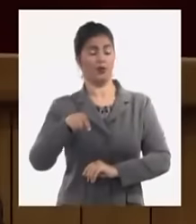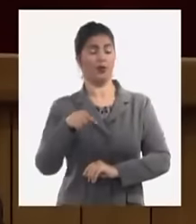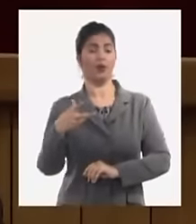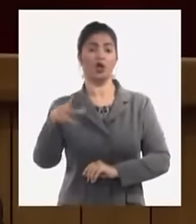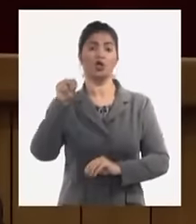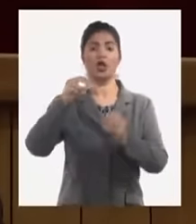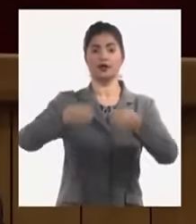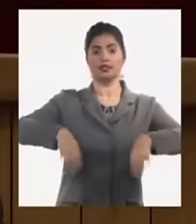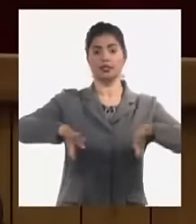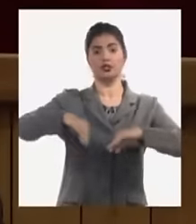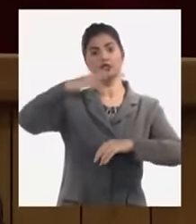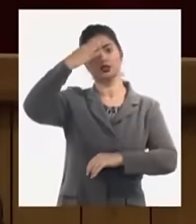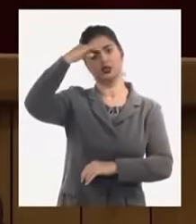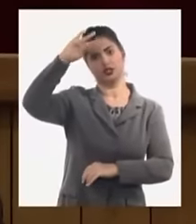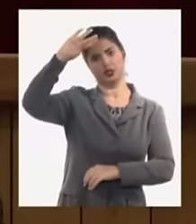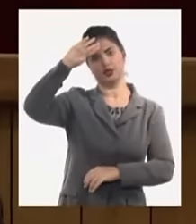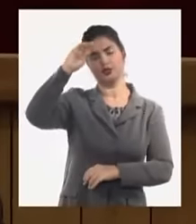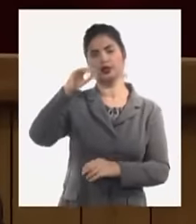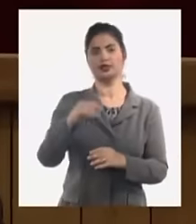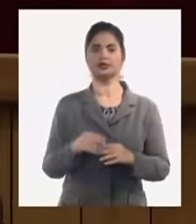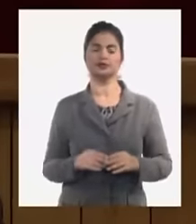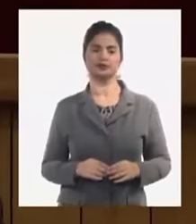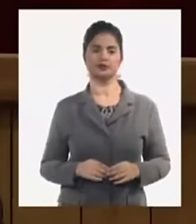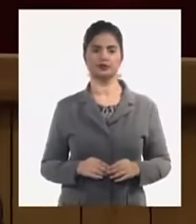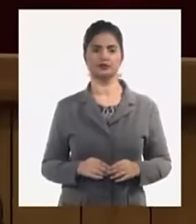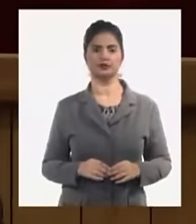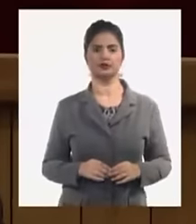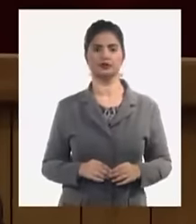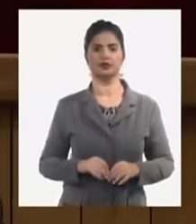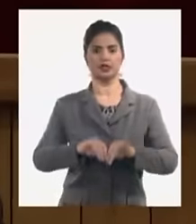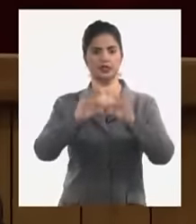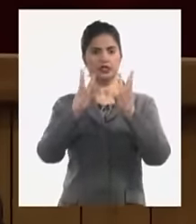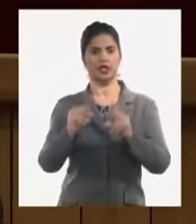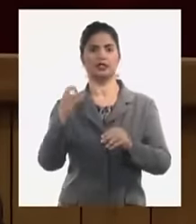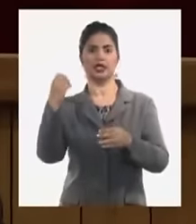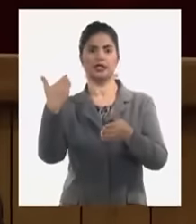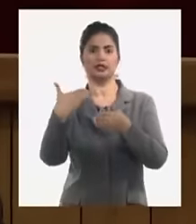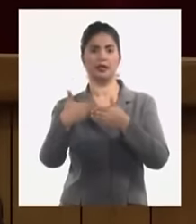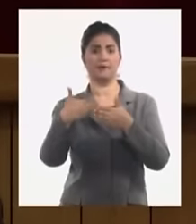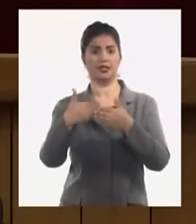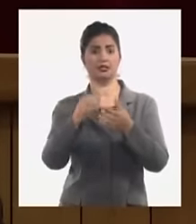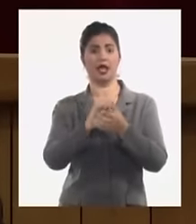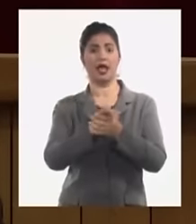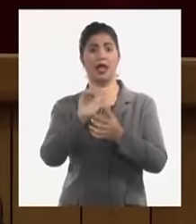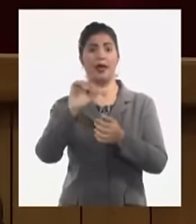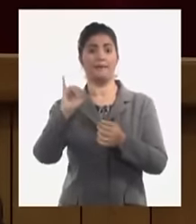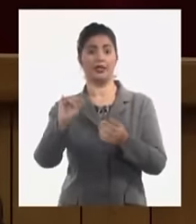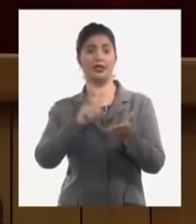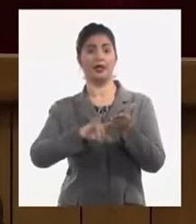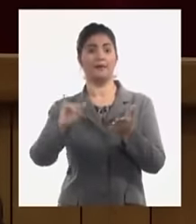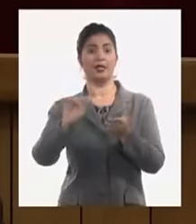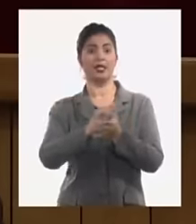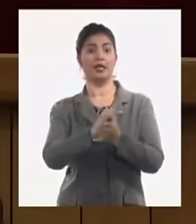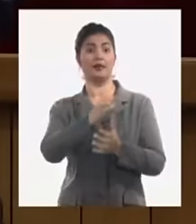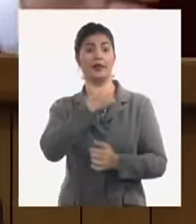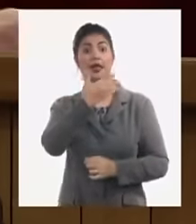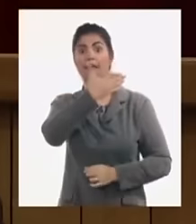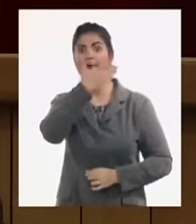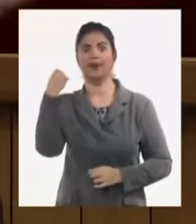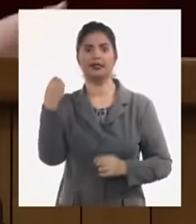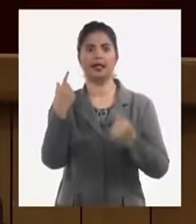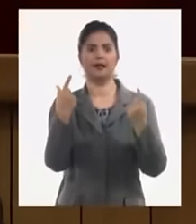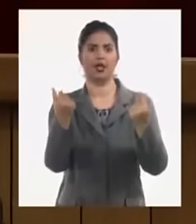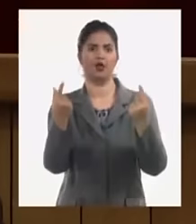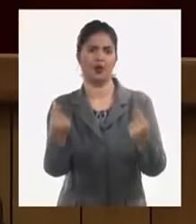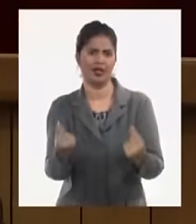que nos ha salido una cantidad de MIPIMES con pérdida eso yo nunca lo había visto pero nos preocupó tanto nos salió en